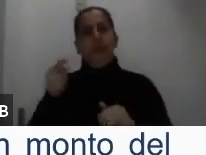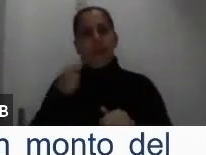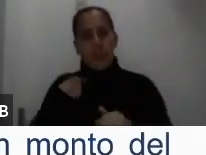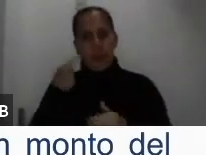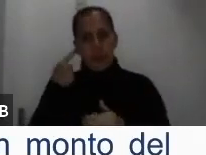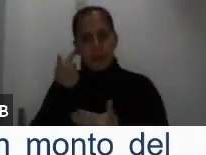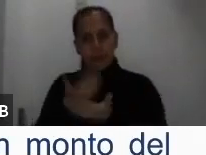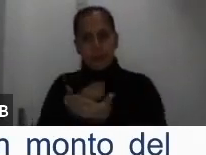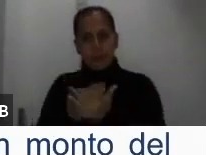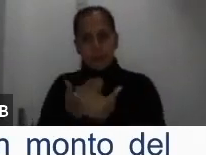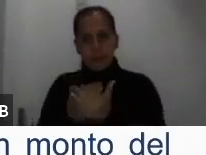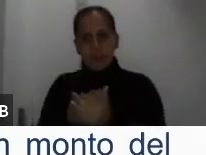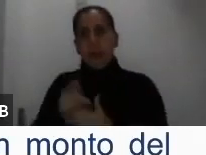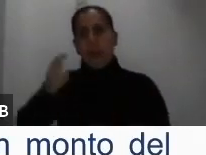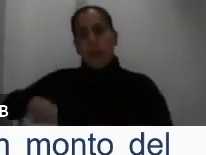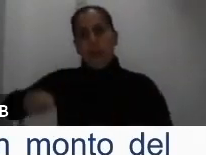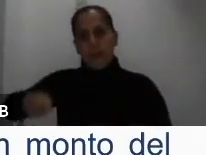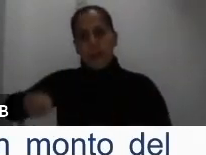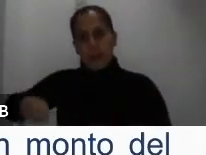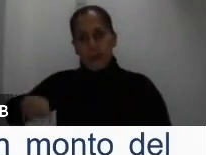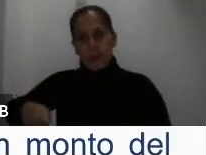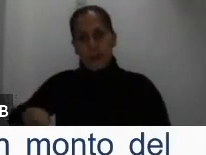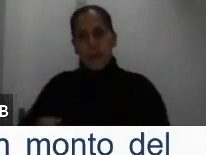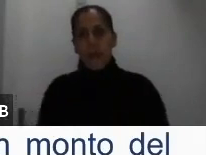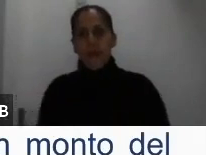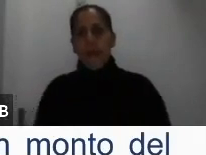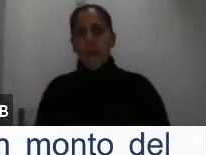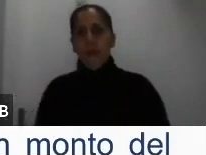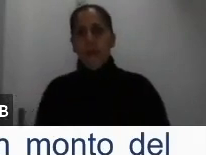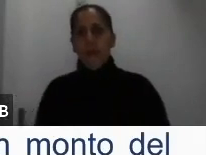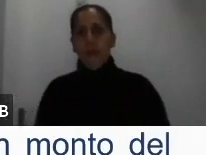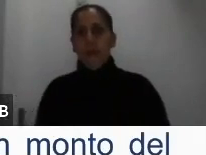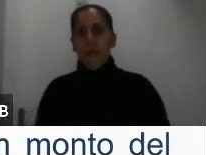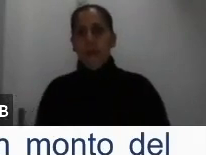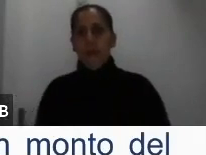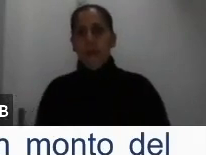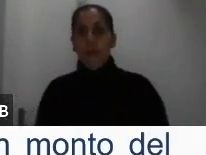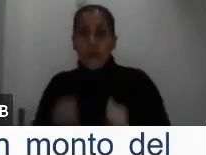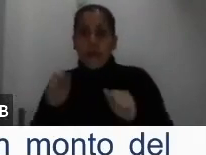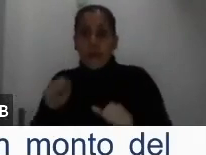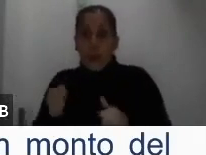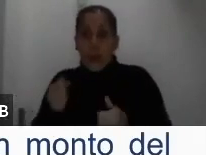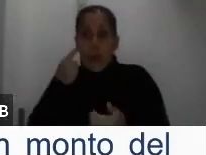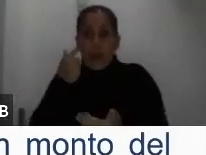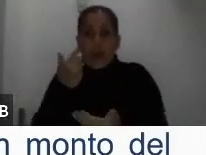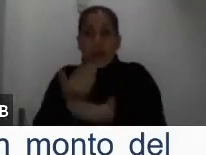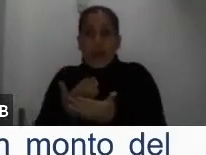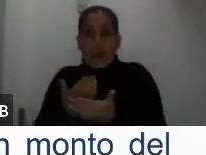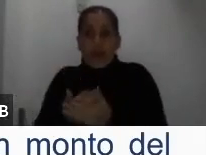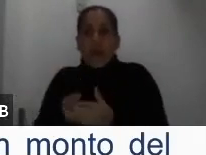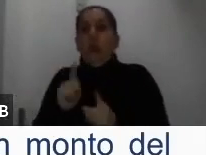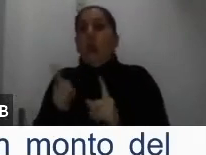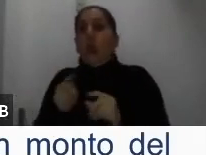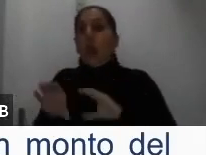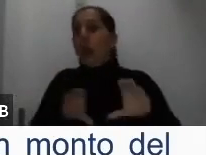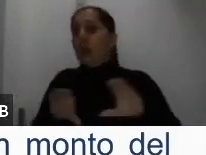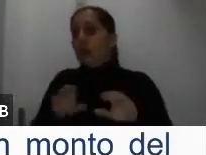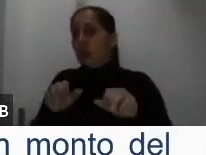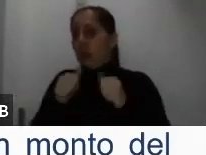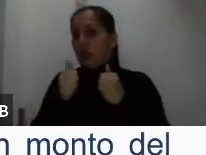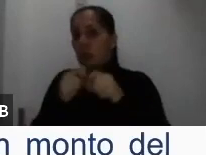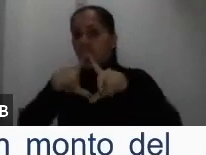decir, un abogado, que nos dé cuenta, digamos, de las acciones que tiene la persona